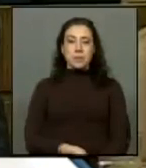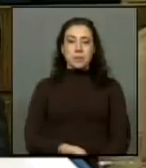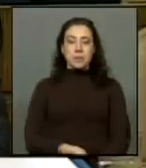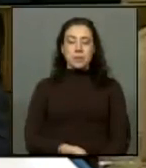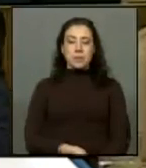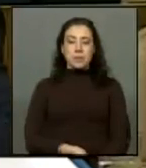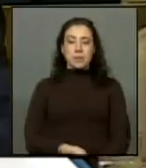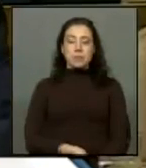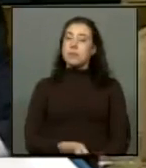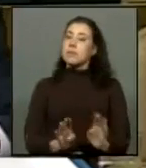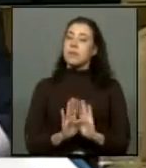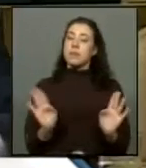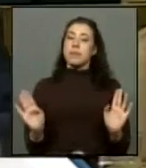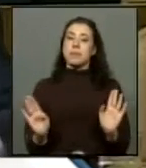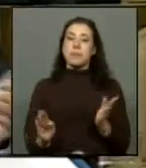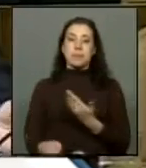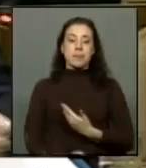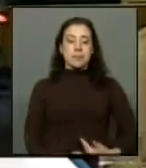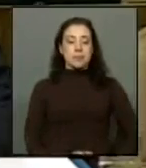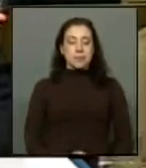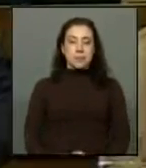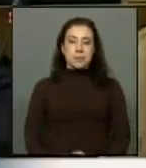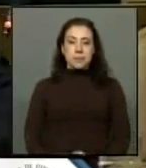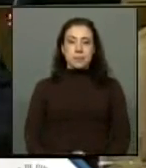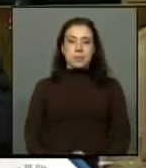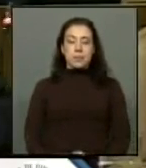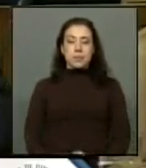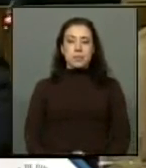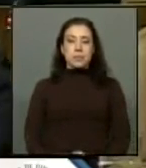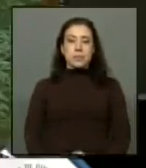Eso sería, Presidenta. Gracias. Gracias,